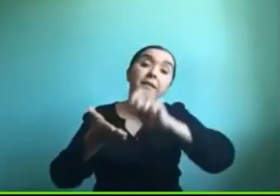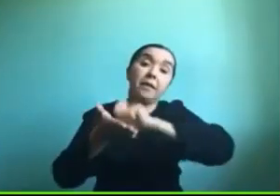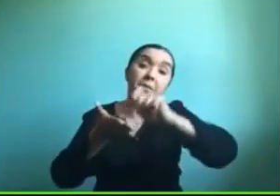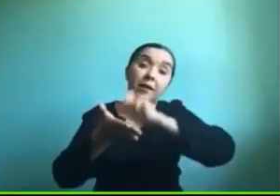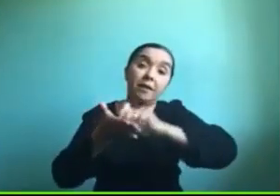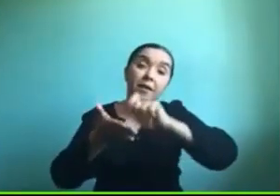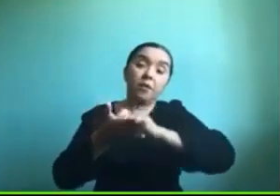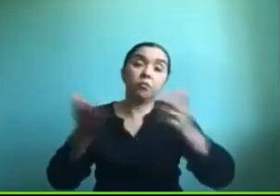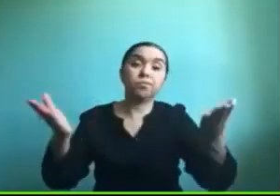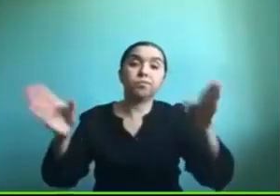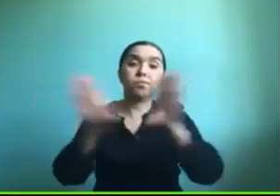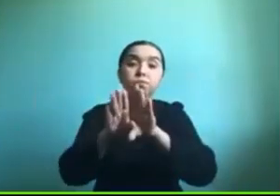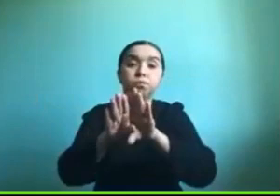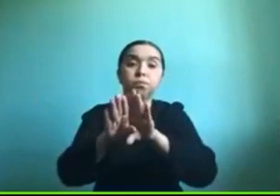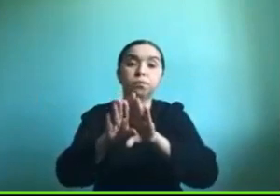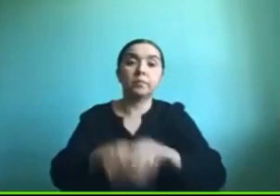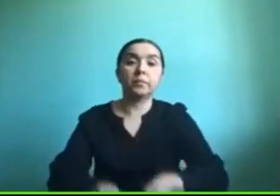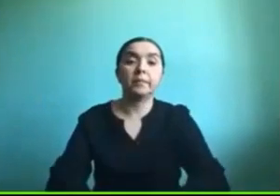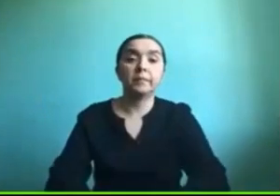pantalla